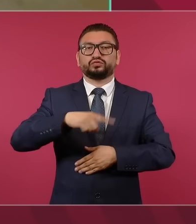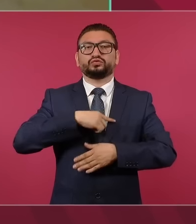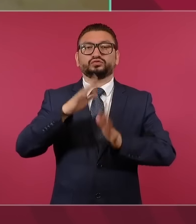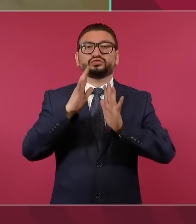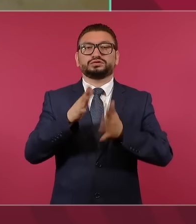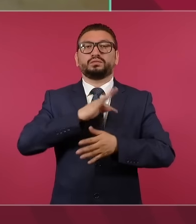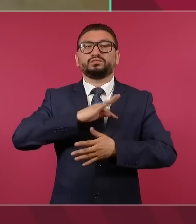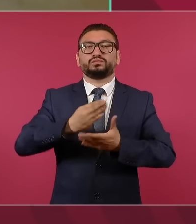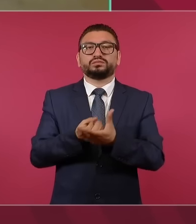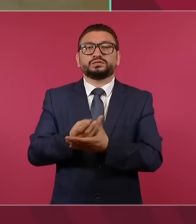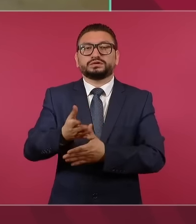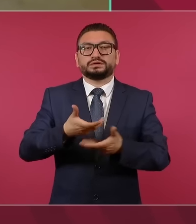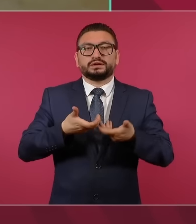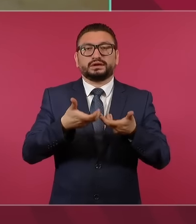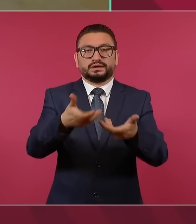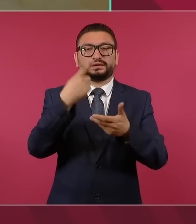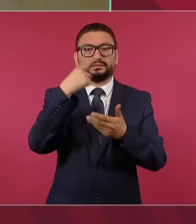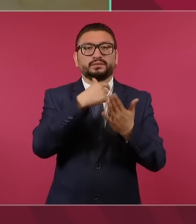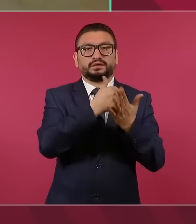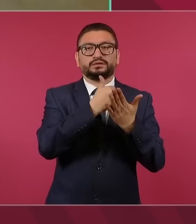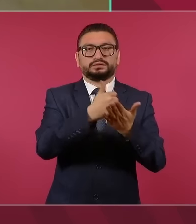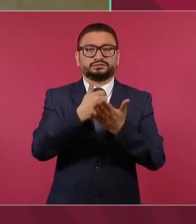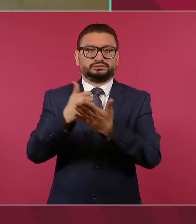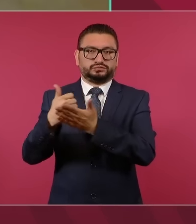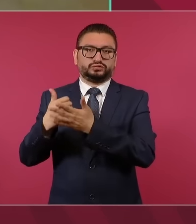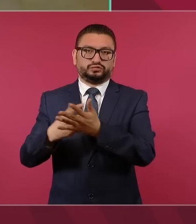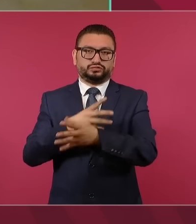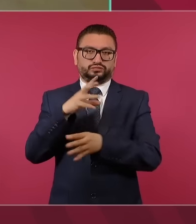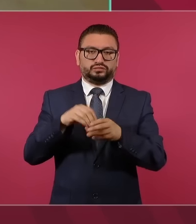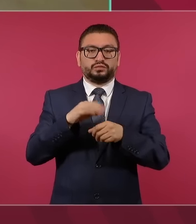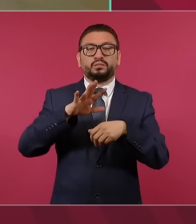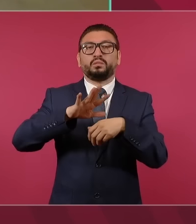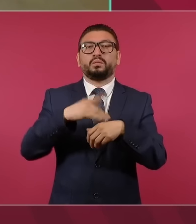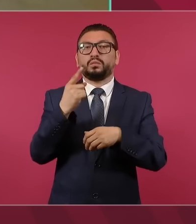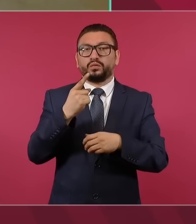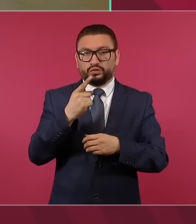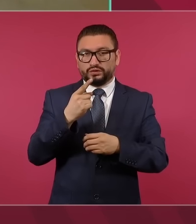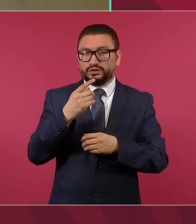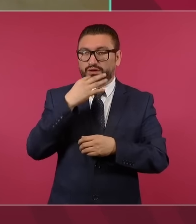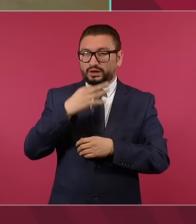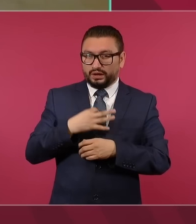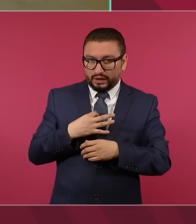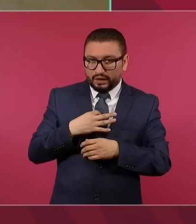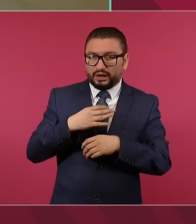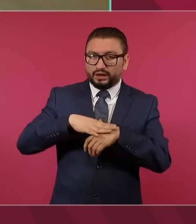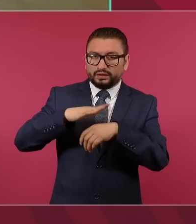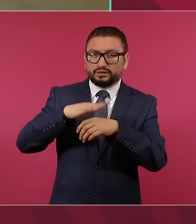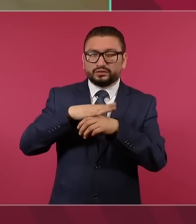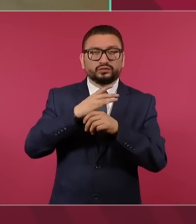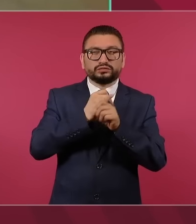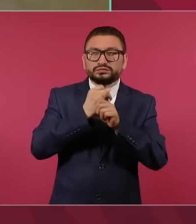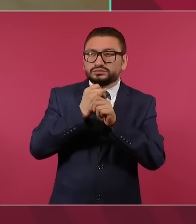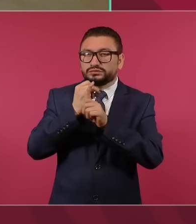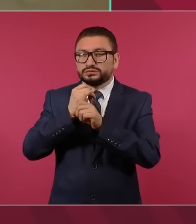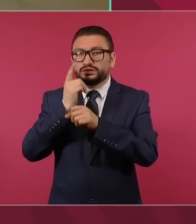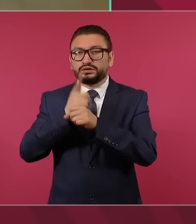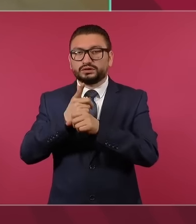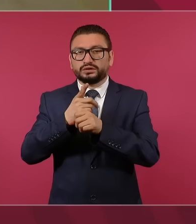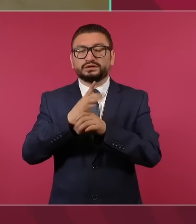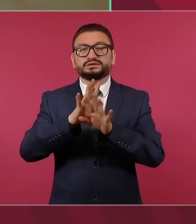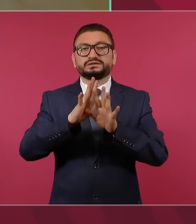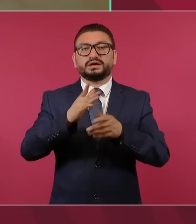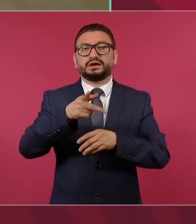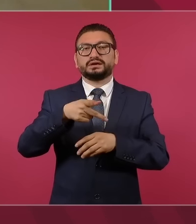la calle haciendo toda la fase de auxilio, porque nos menciona el servicio meteorológico, que ya está 15